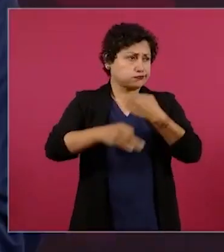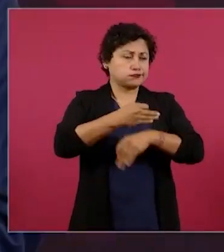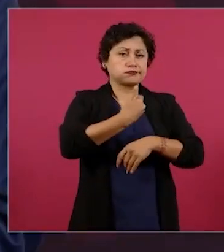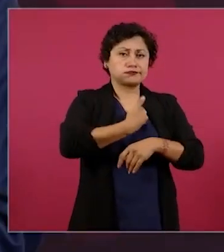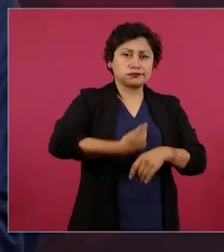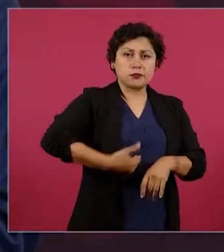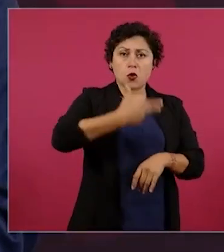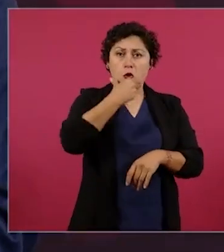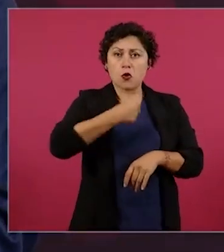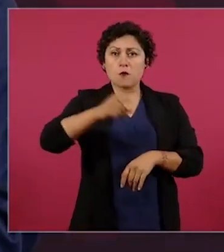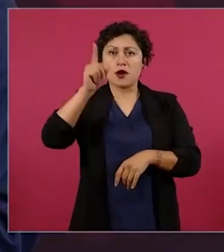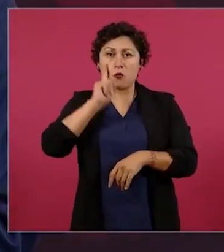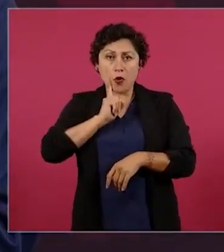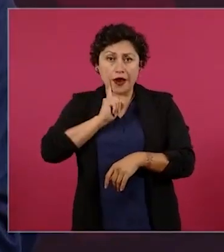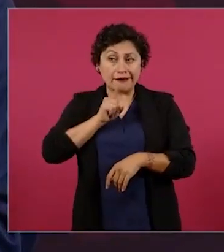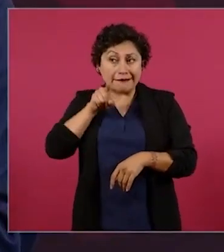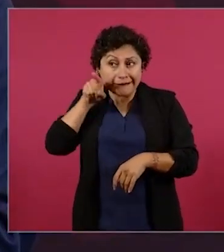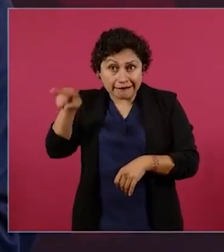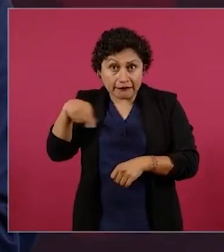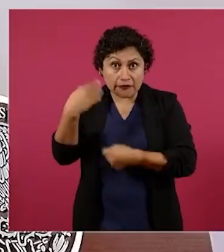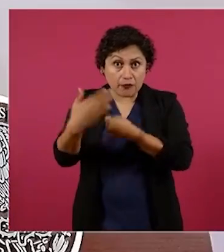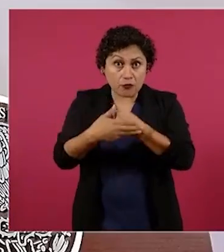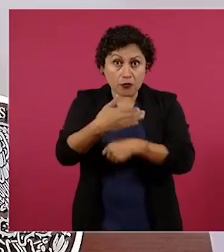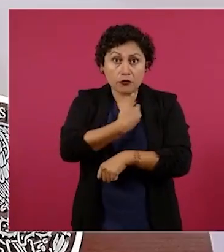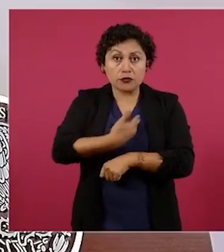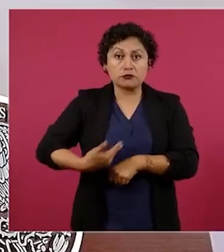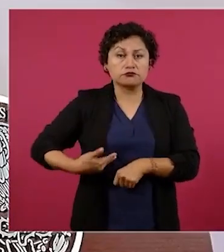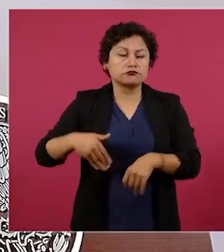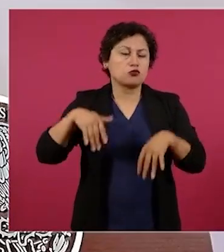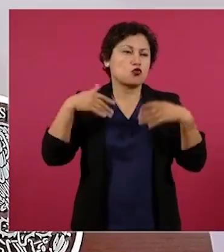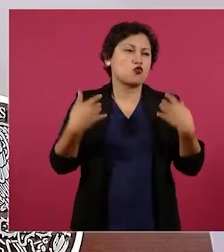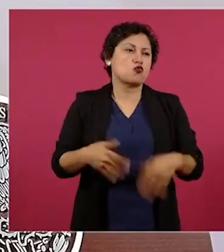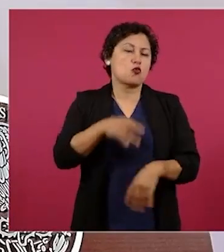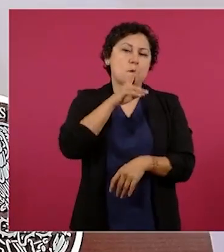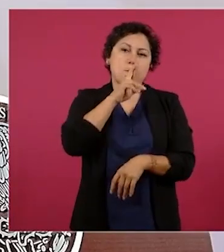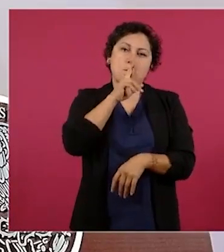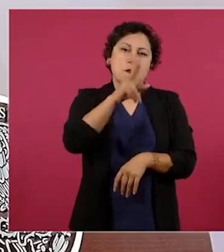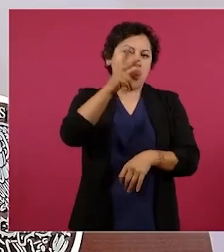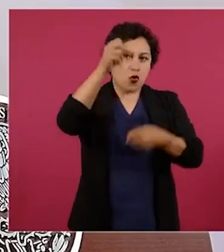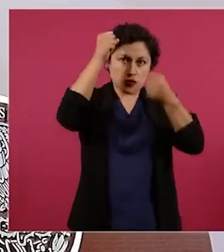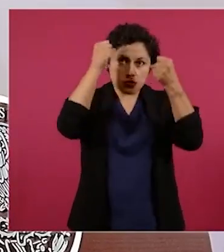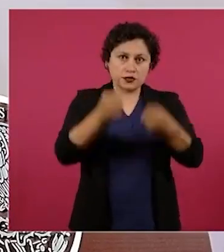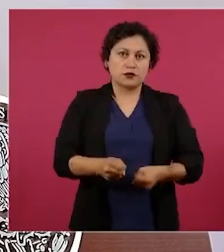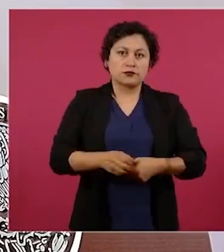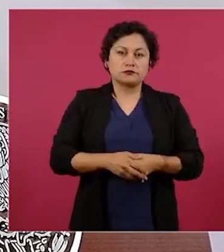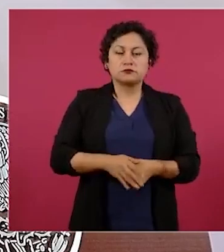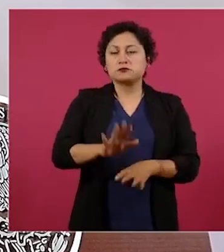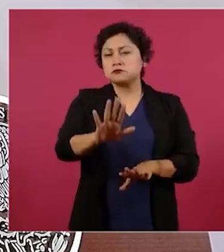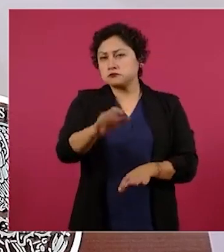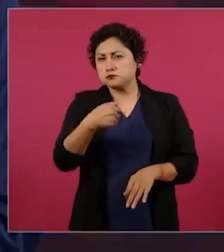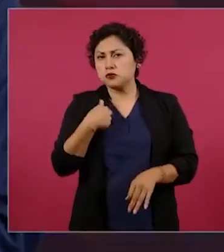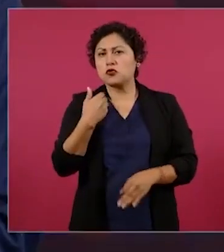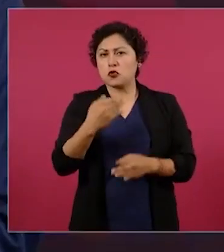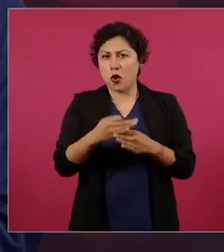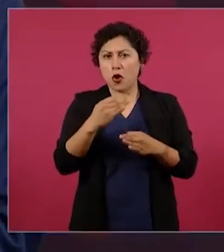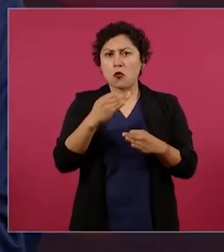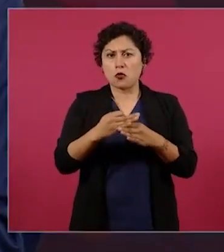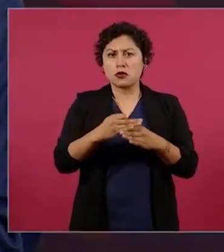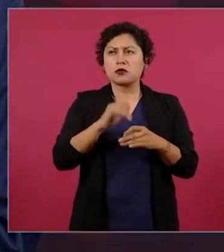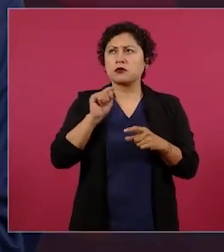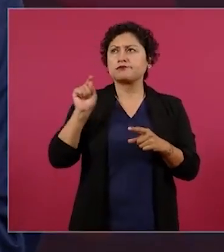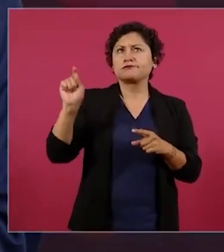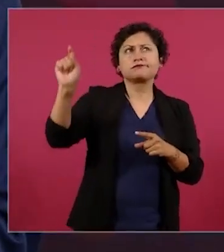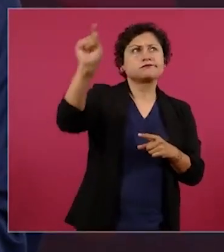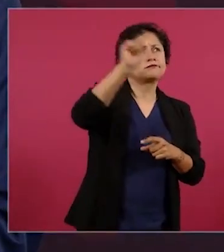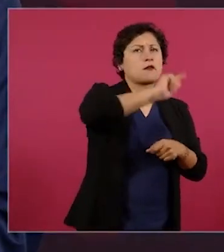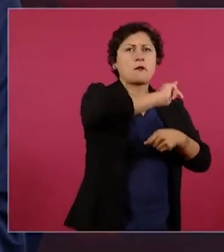algo que tenía preocupados a los empresarios hoteleros por las afectaciones a la industria turística. Señaló que antes de que interviniera la Secretaría de Marina, hoteleros